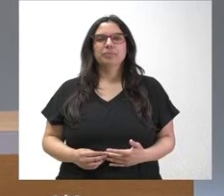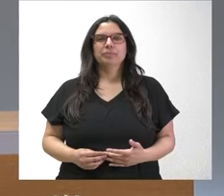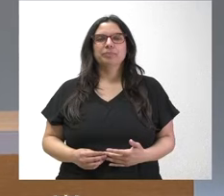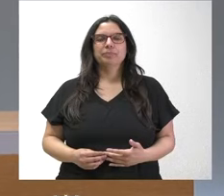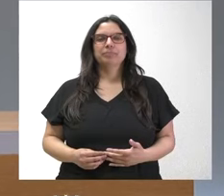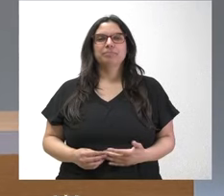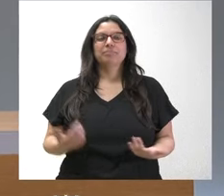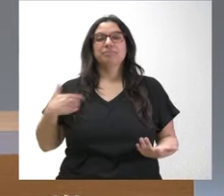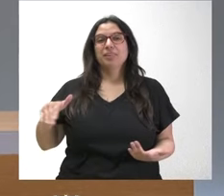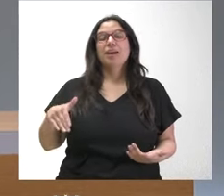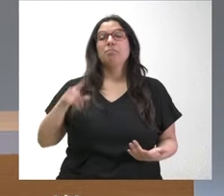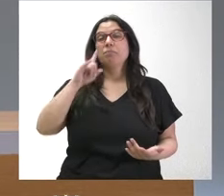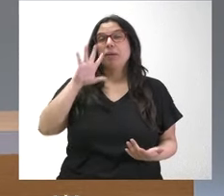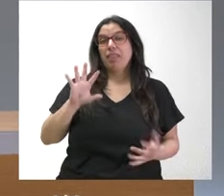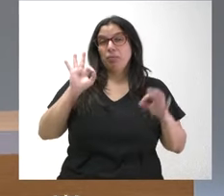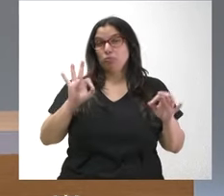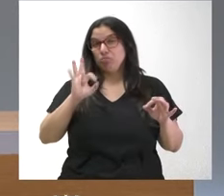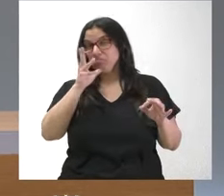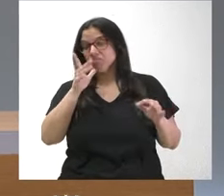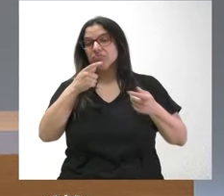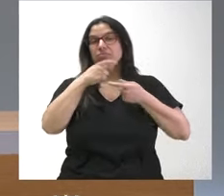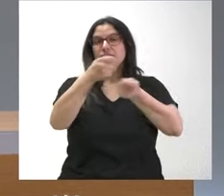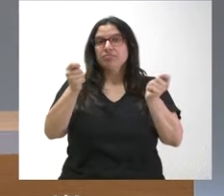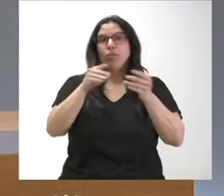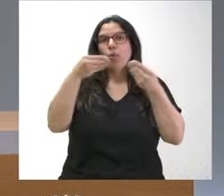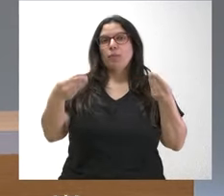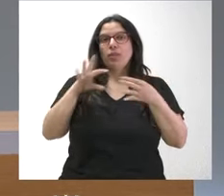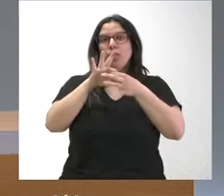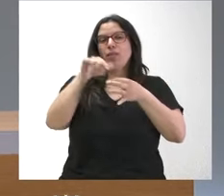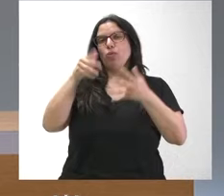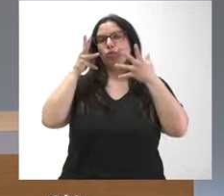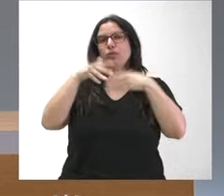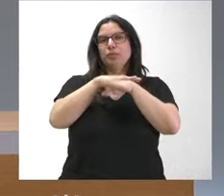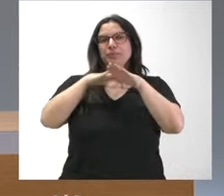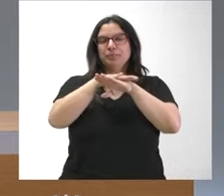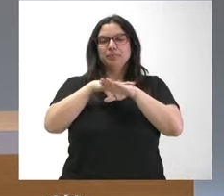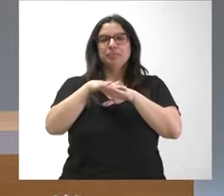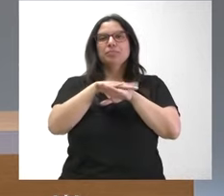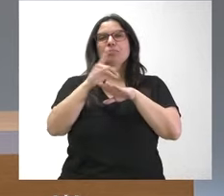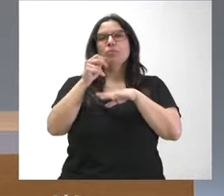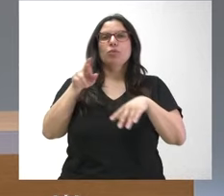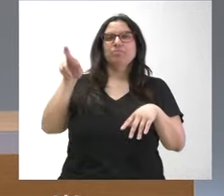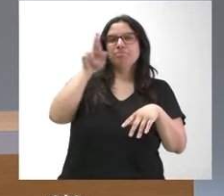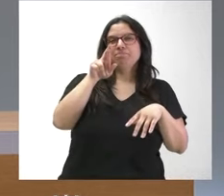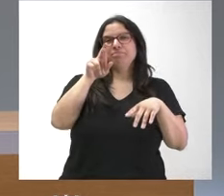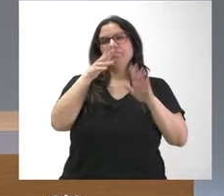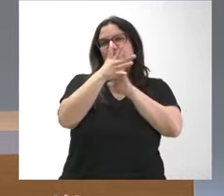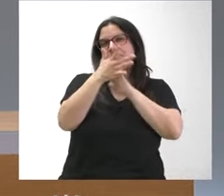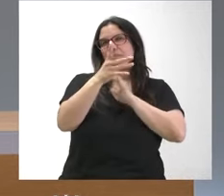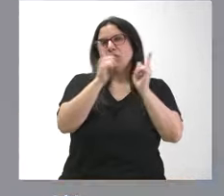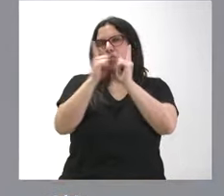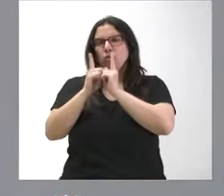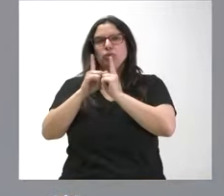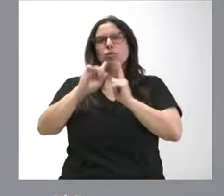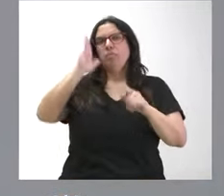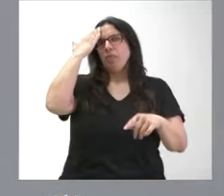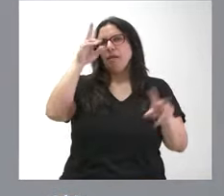Les hemos entregado ya, me parece, o les estamos entregando la documentación relativa a este Consejo de Gobierno y por repasar, si quiera, muy brevemente, los principales asuntos